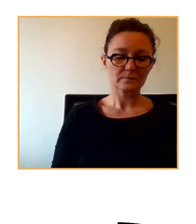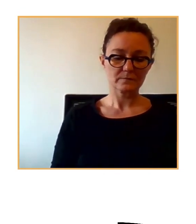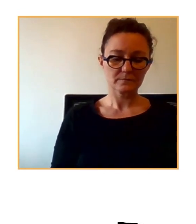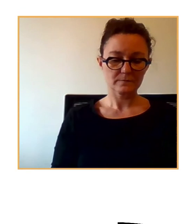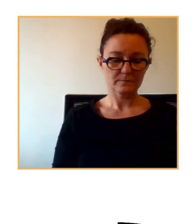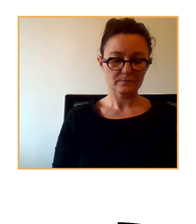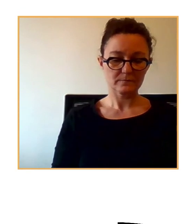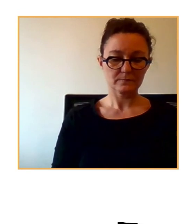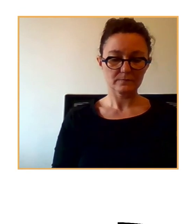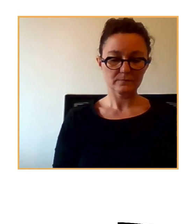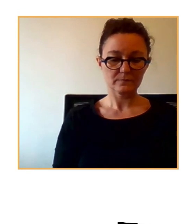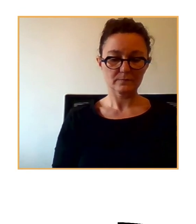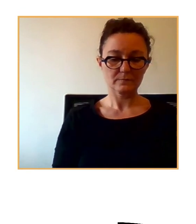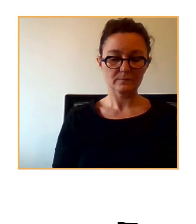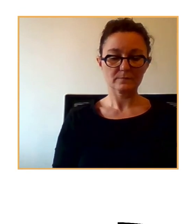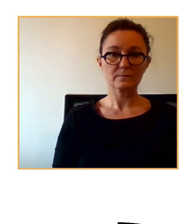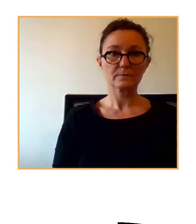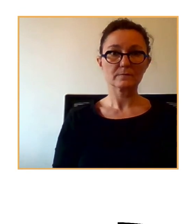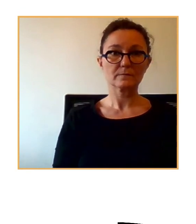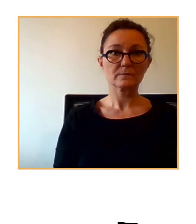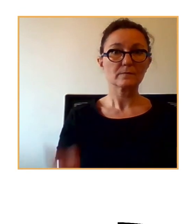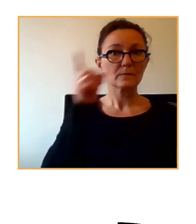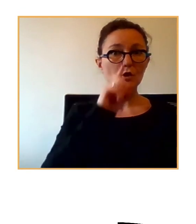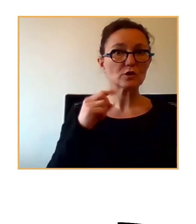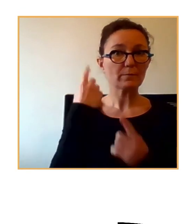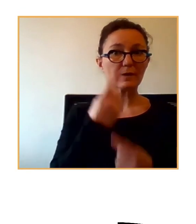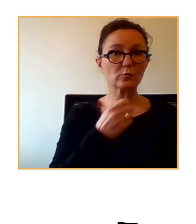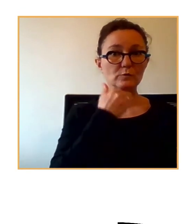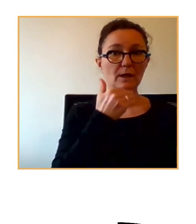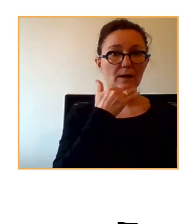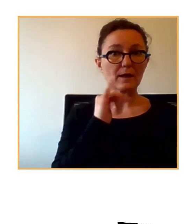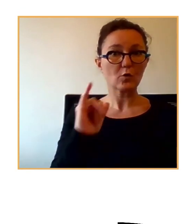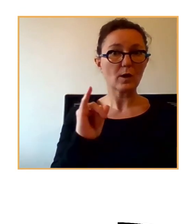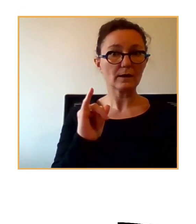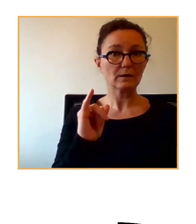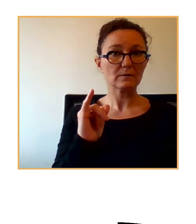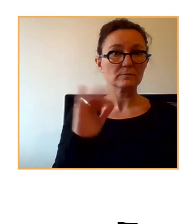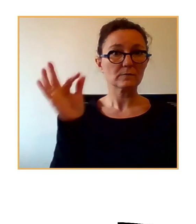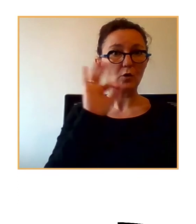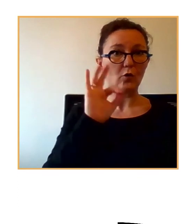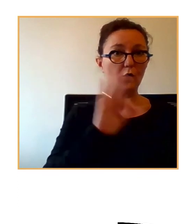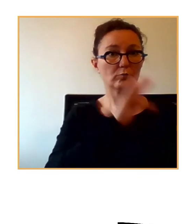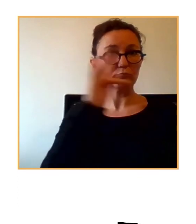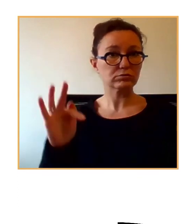no sé si Jesús hay alguna pregunta y si no pasamos a mesa redonda